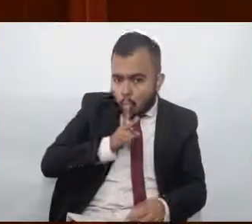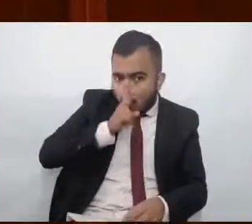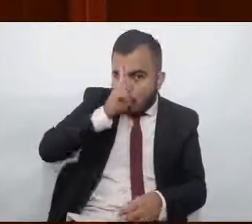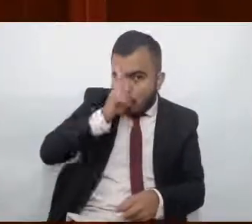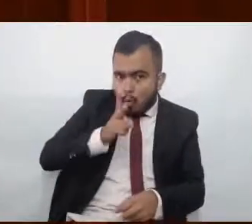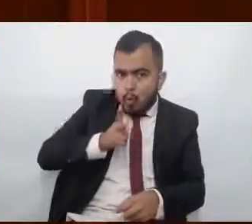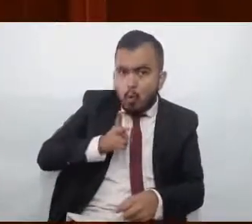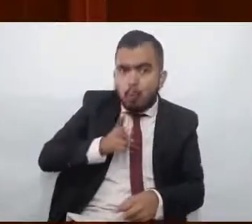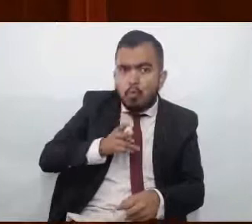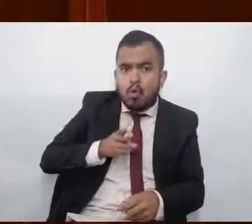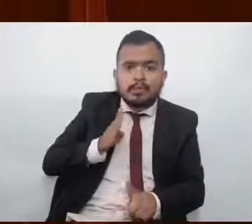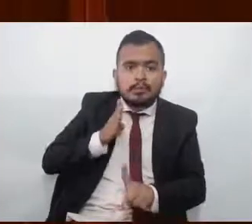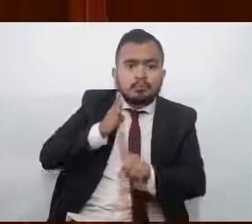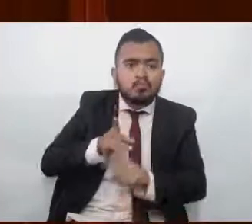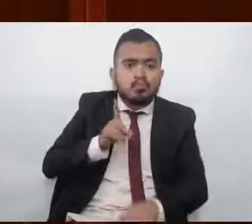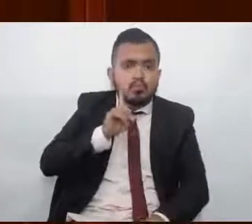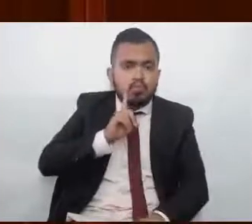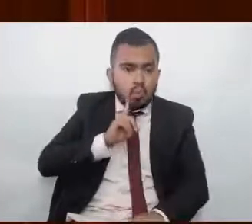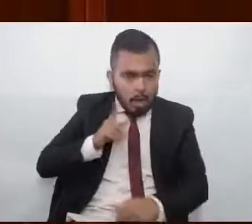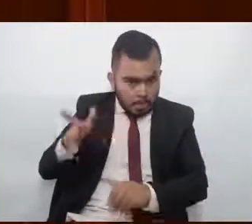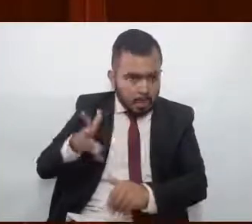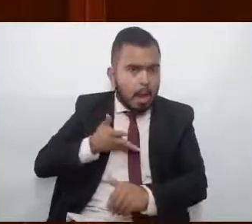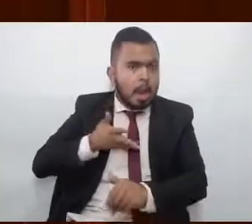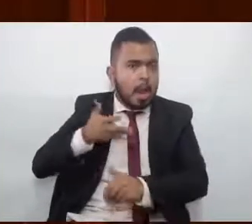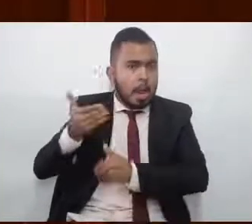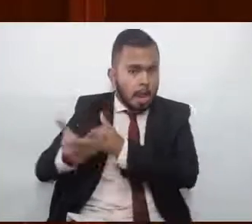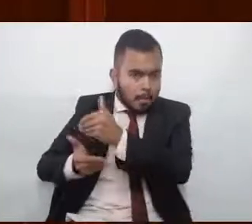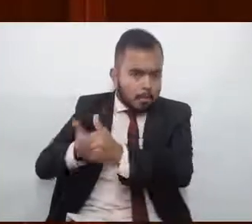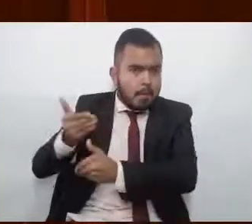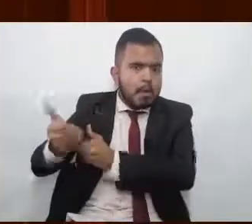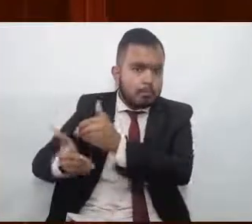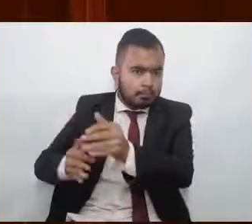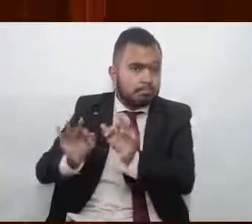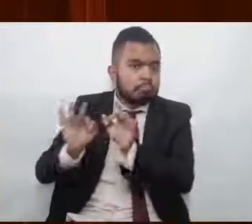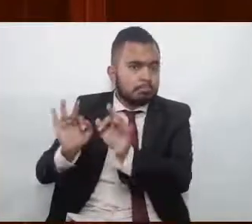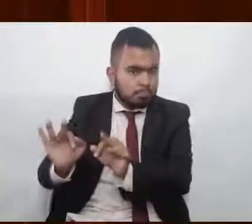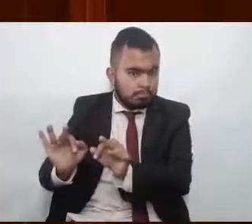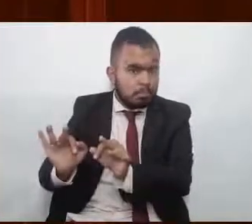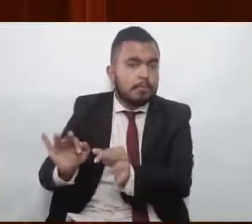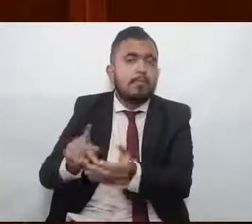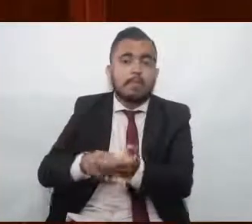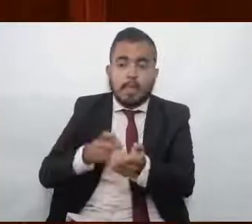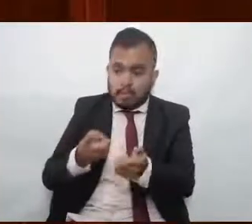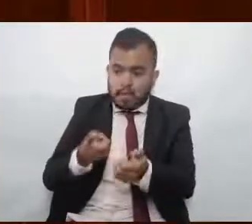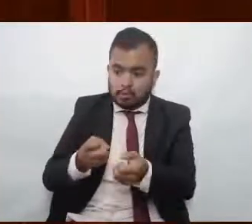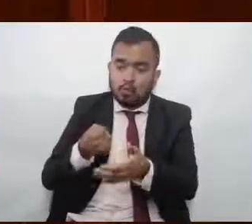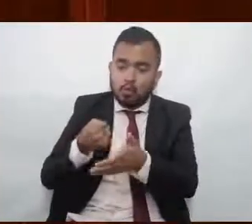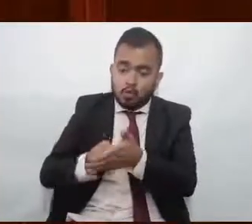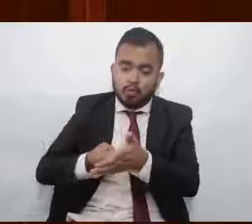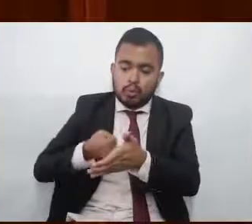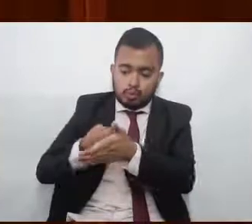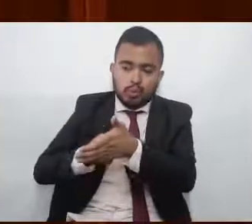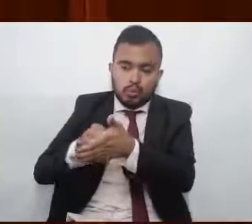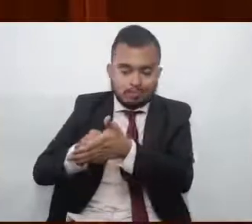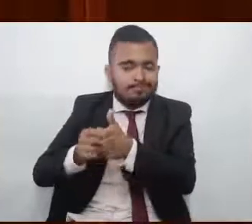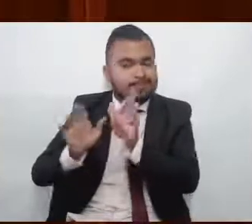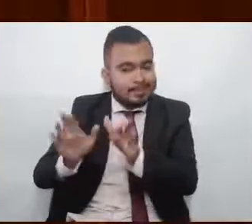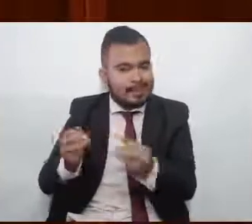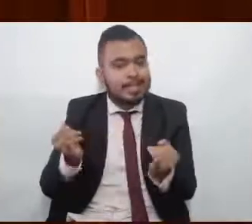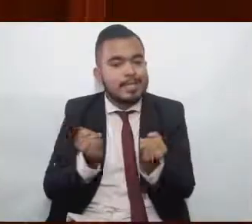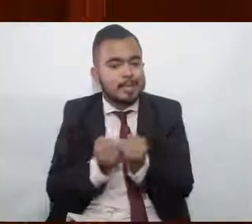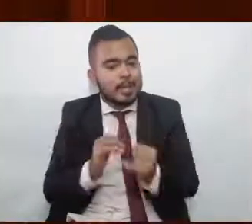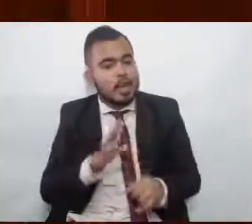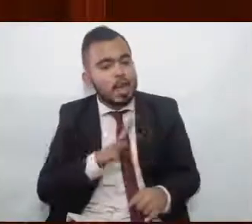y en ese tenor, en esa vanguardia que se ha tenido en esta lucha, también tenemos que reconocer que hay otros grupos